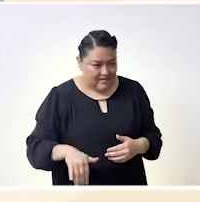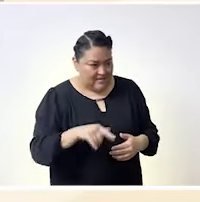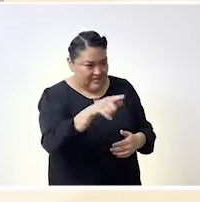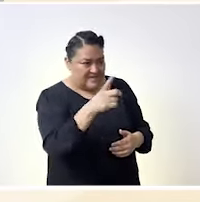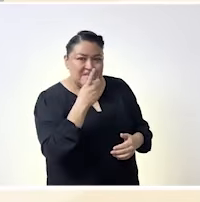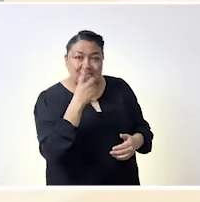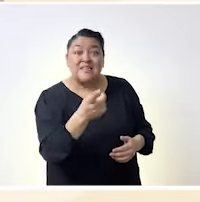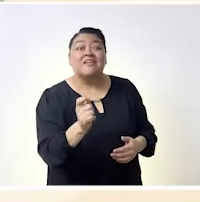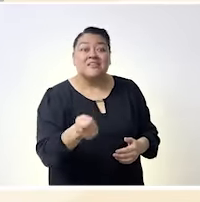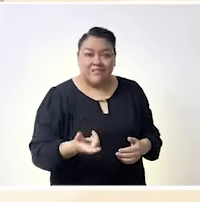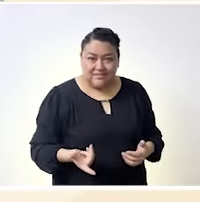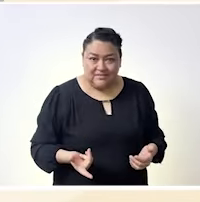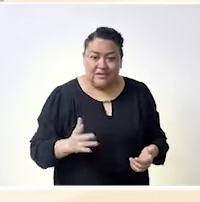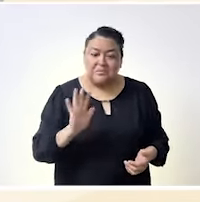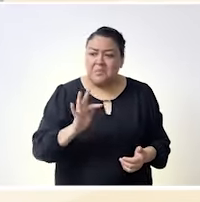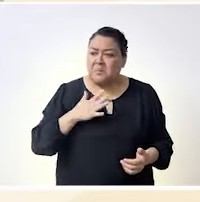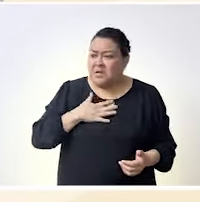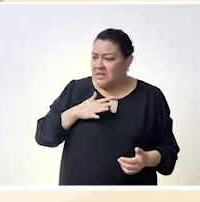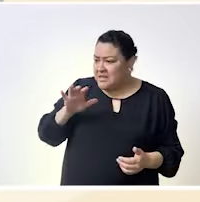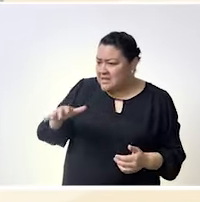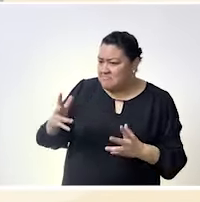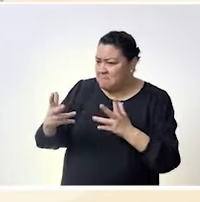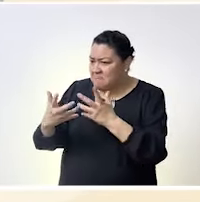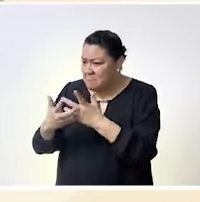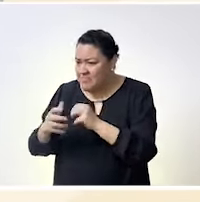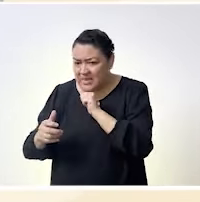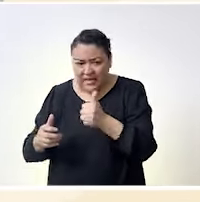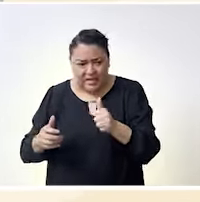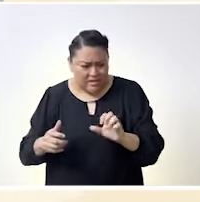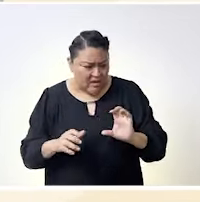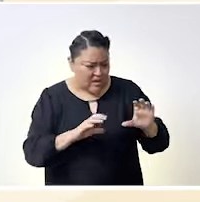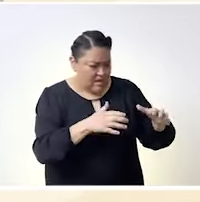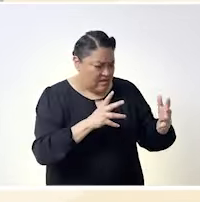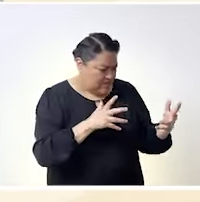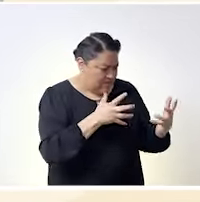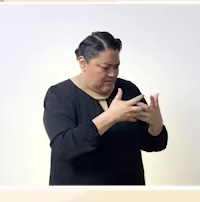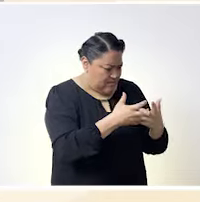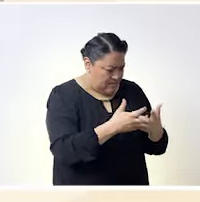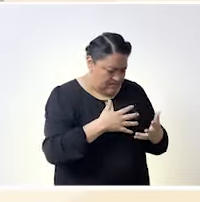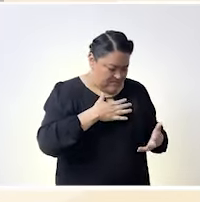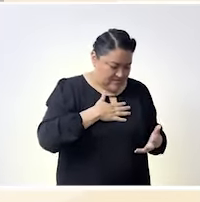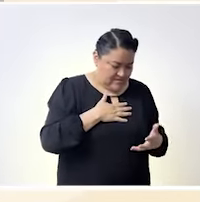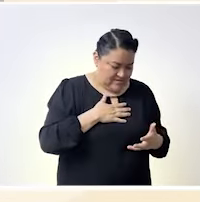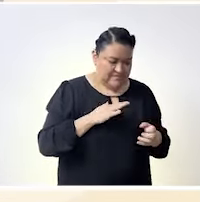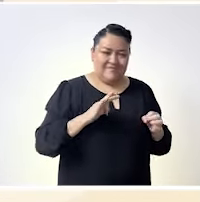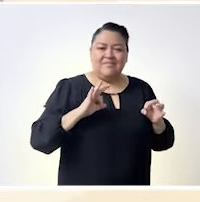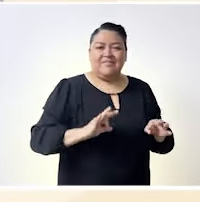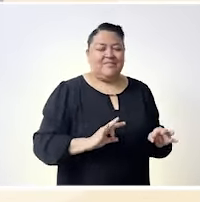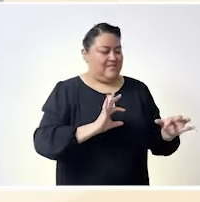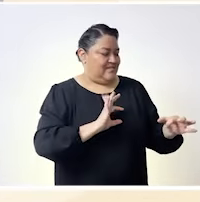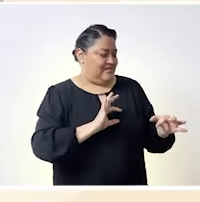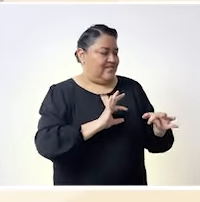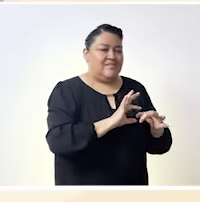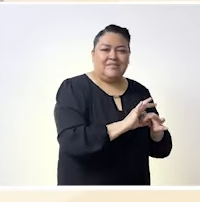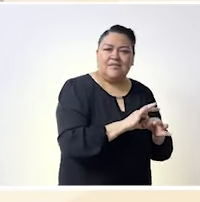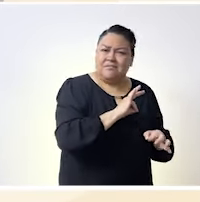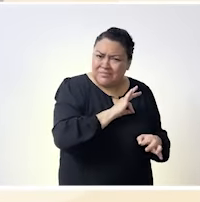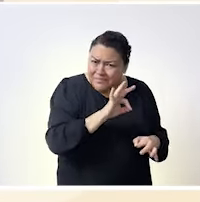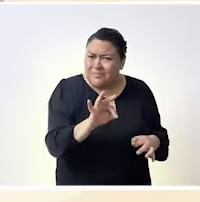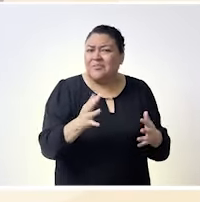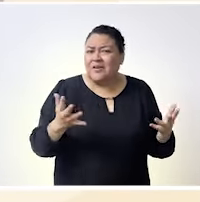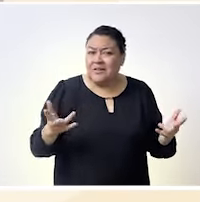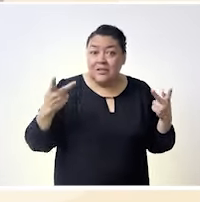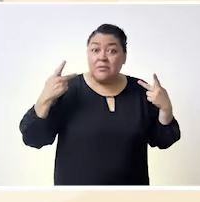ya lo decía también ella posiblemente no encajes aquí no encajes allá pero hay un hay un espacio en donde puedas encajar ¿no?